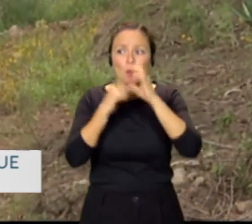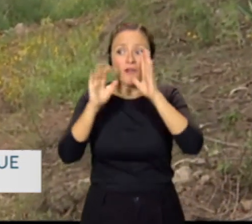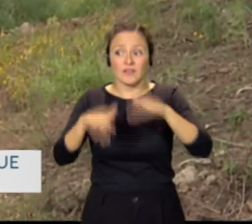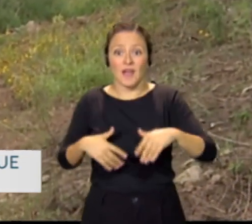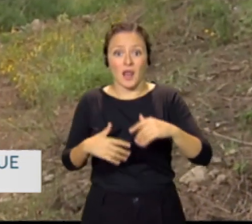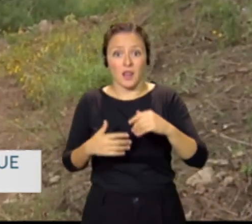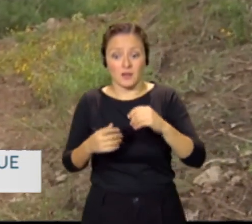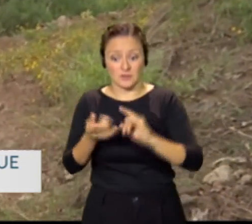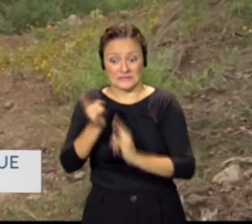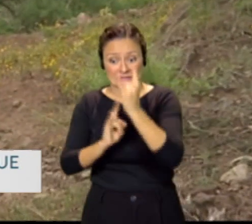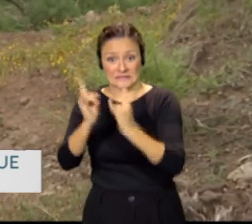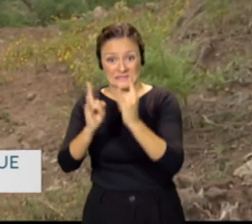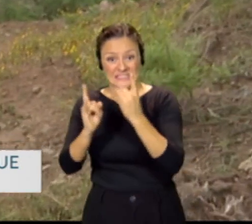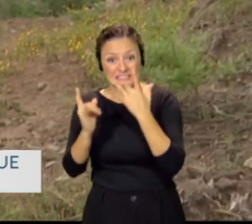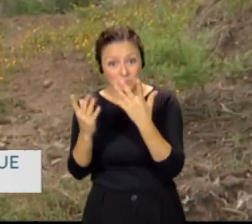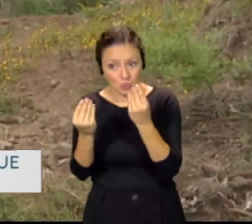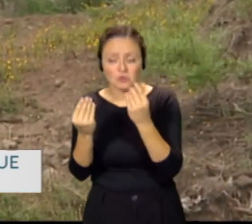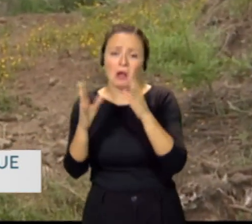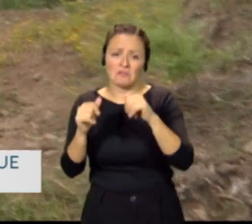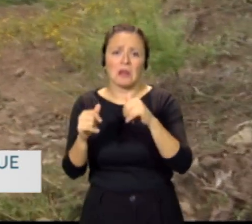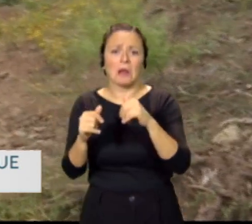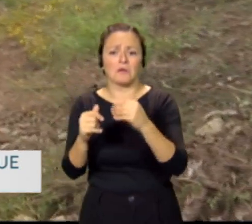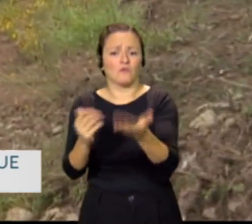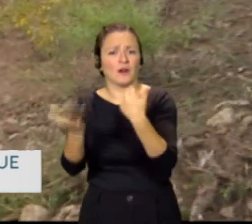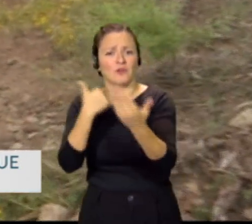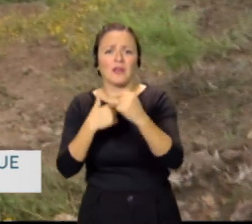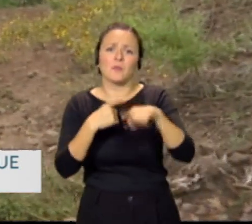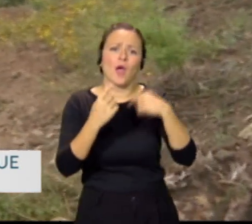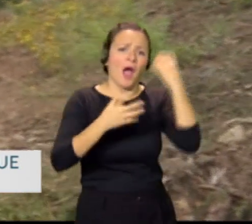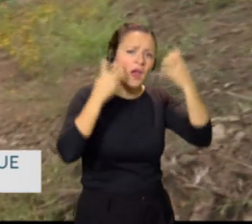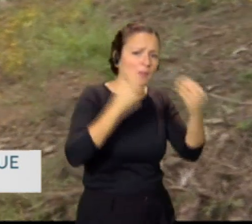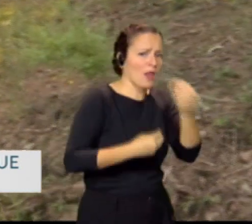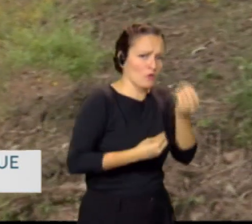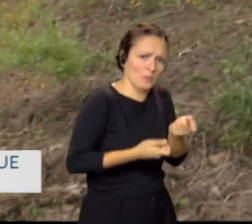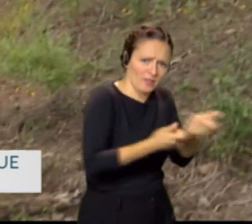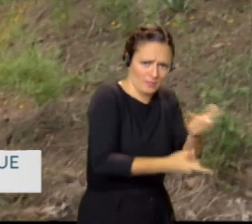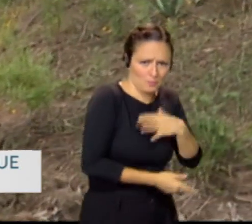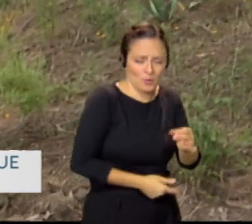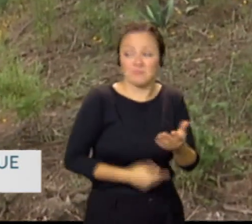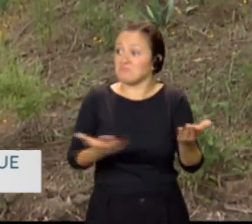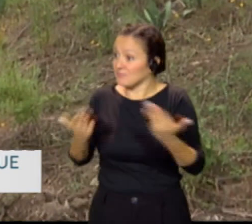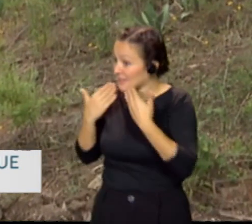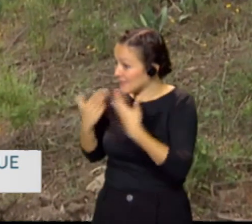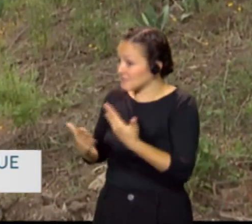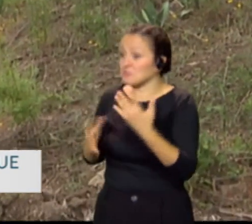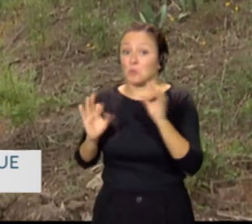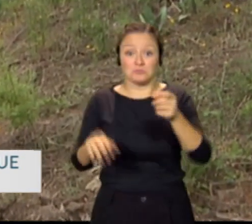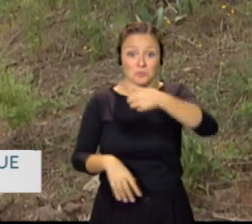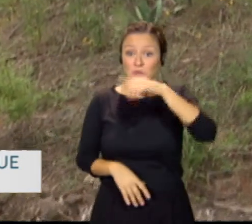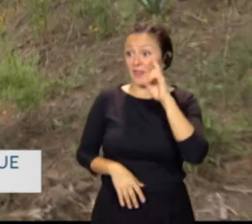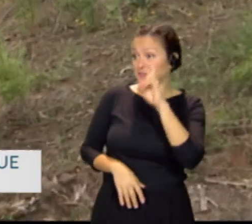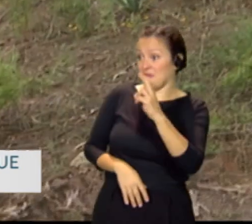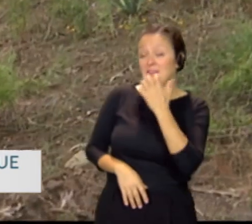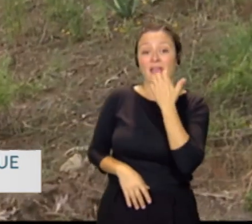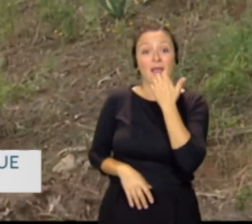puede ser el alimento del ganado. Pues estupendo, pues muchísimas gracias. Pues como pueden ver, el ejemplo de una